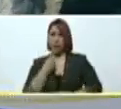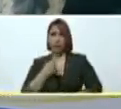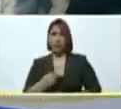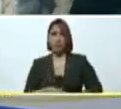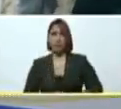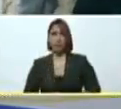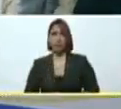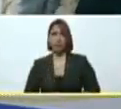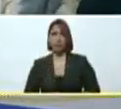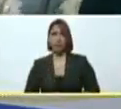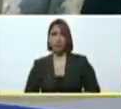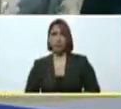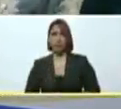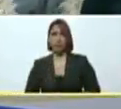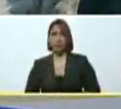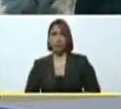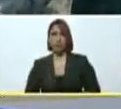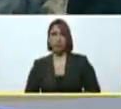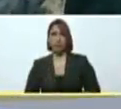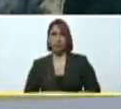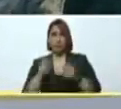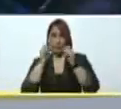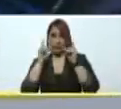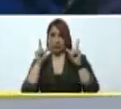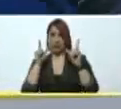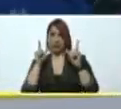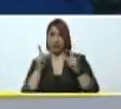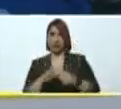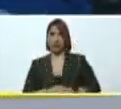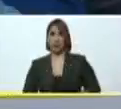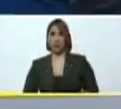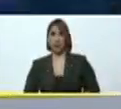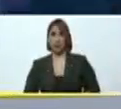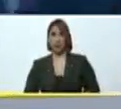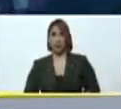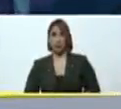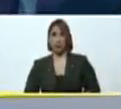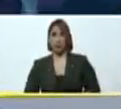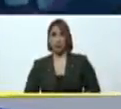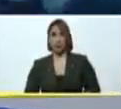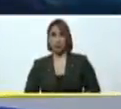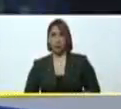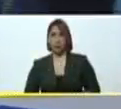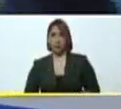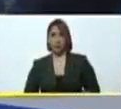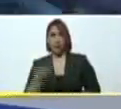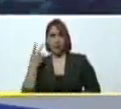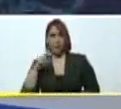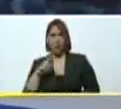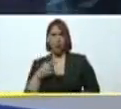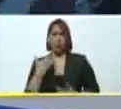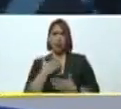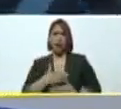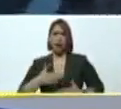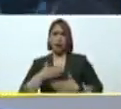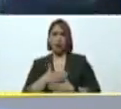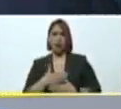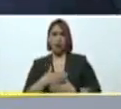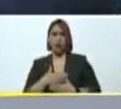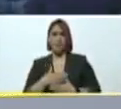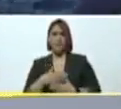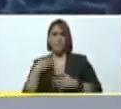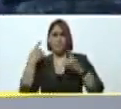que estoy impactado, asombrado, por la calidad de esta serie